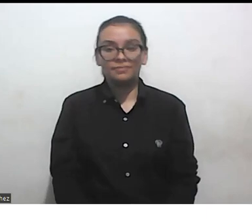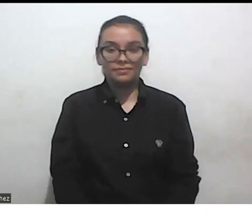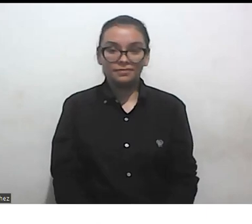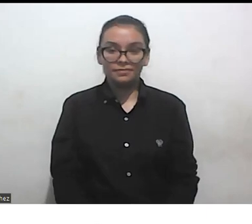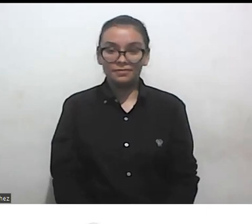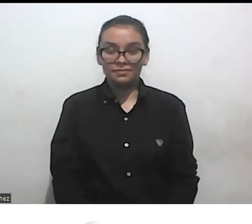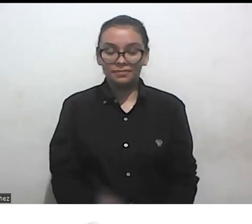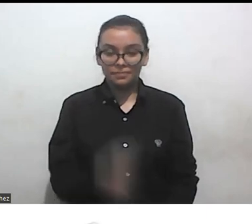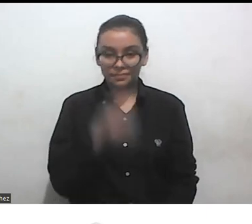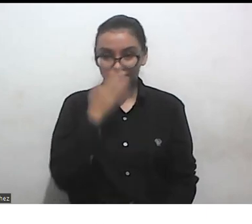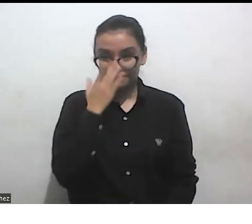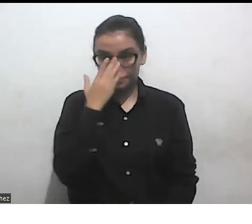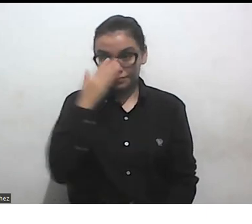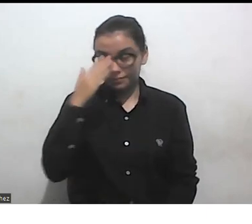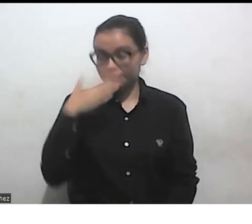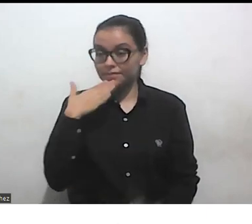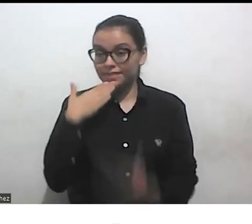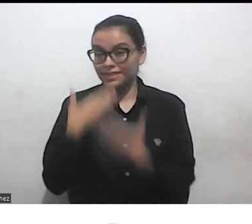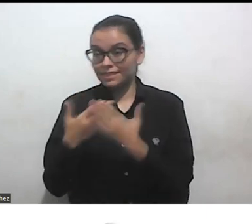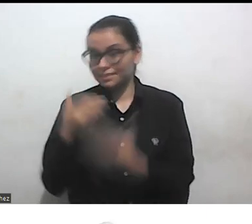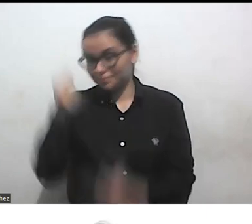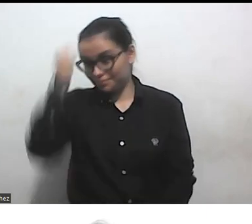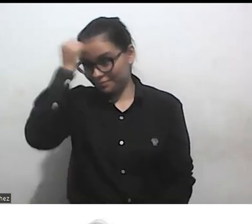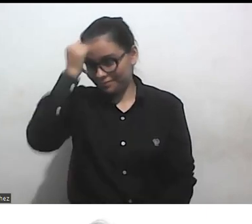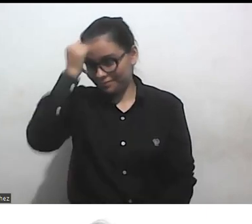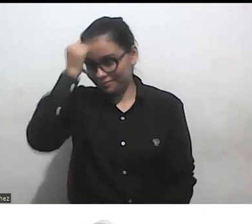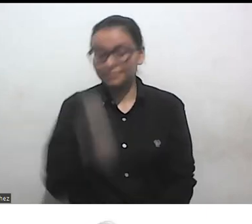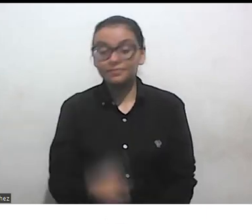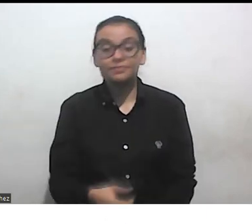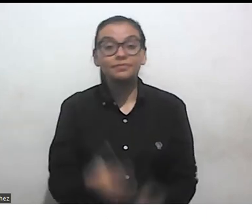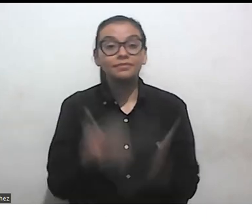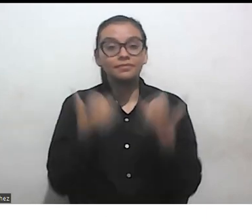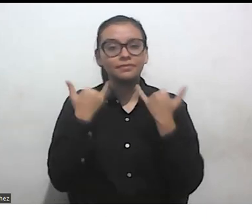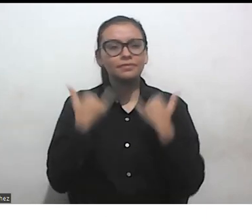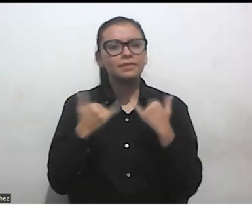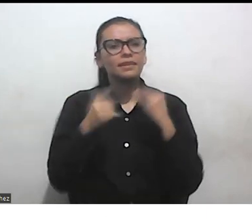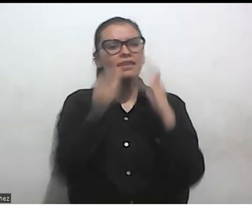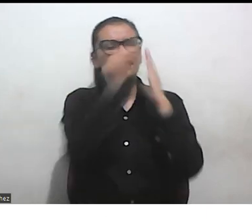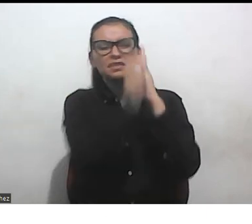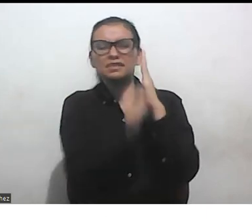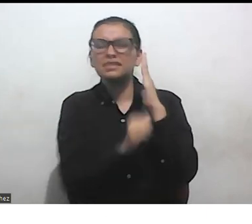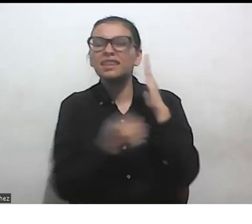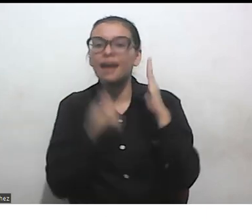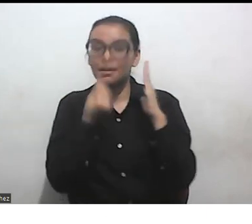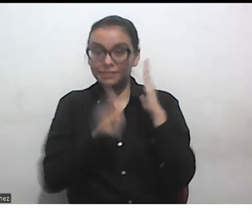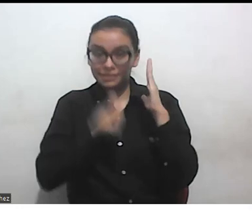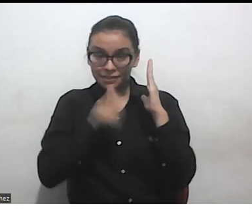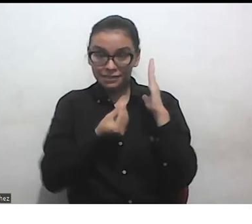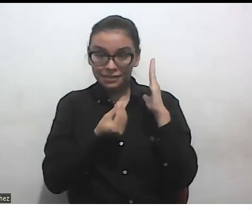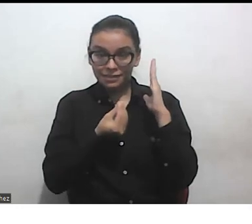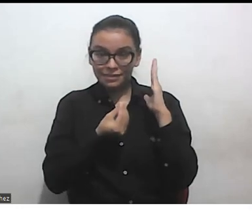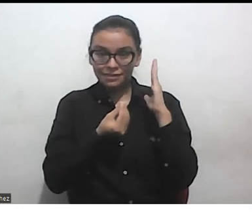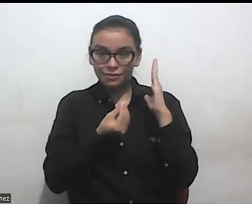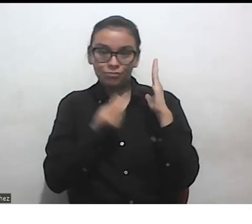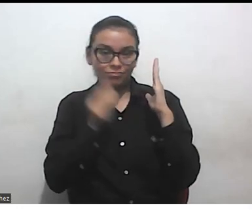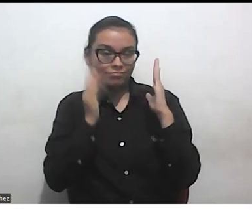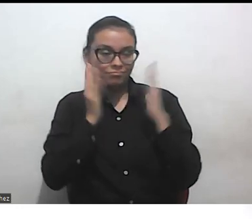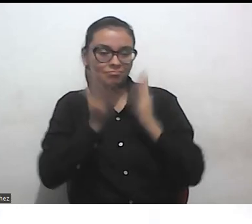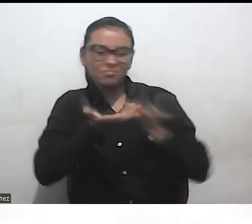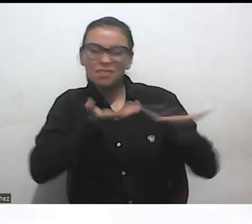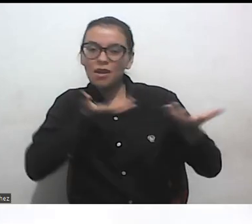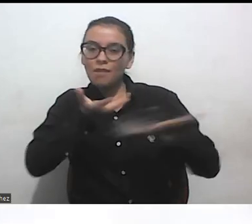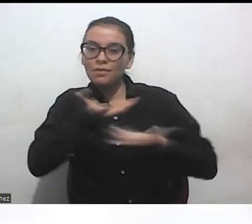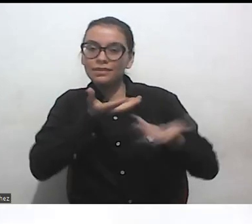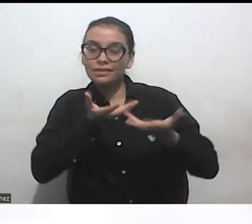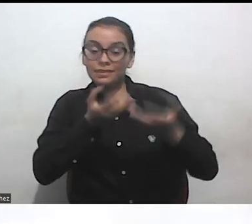Gracias, profe. Hablemos sobre la agenda de nuestro conversatorio. Entonces, este espacio estará orientado bajo tres